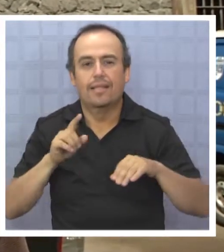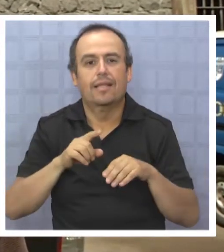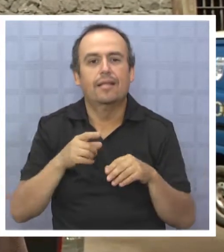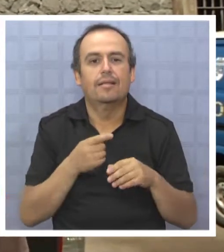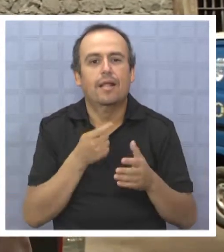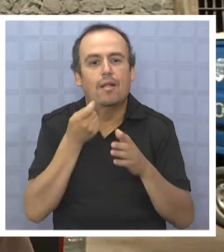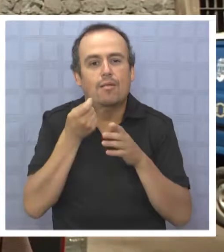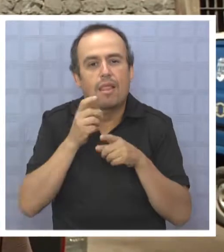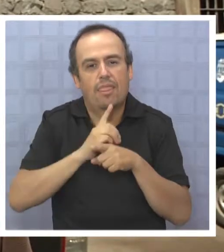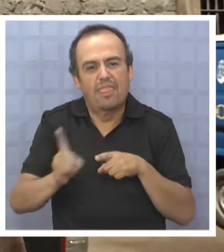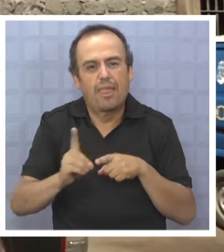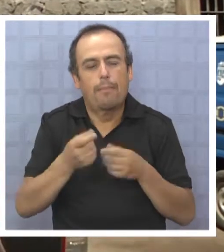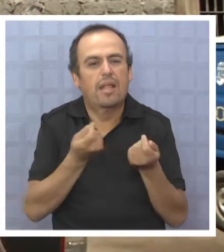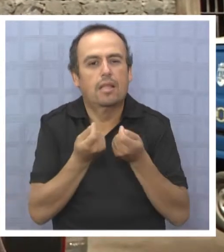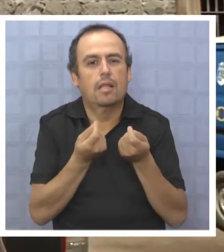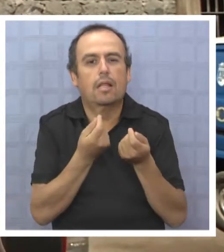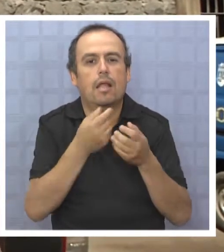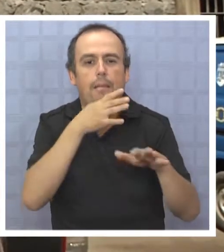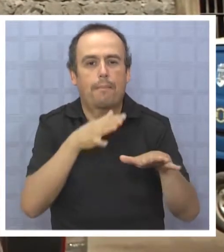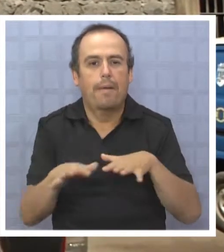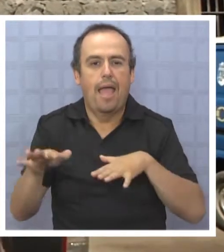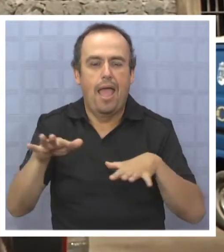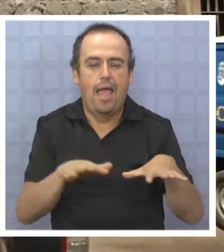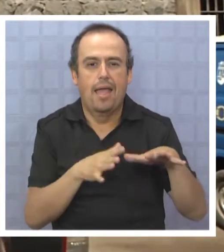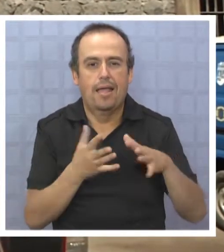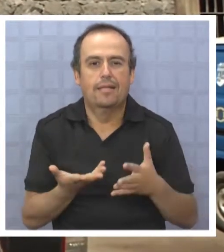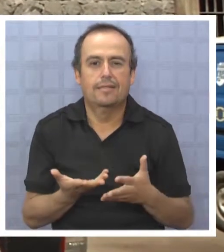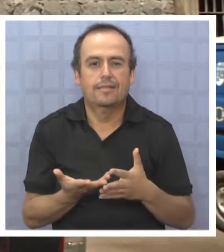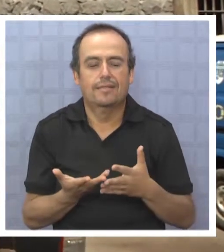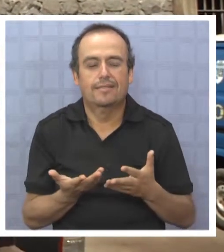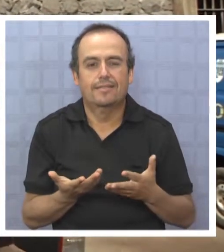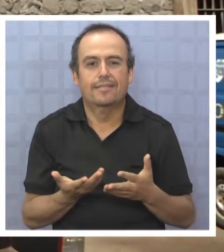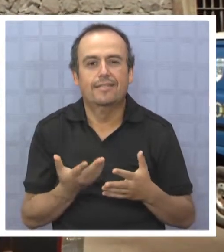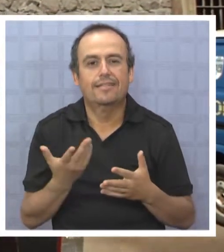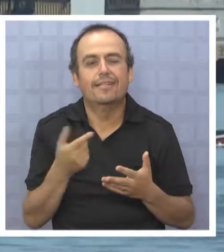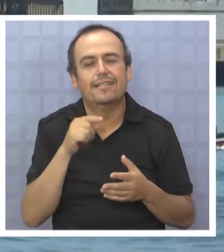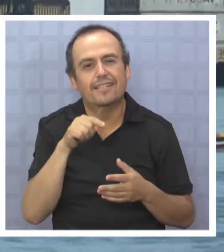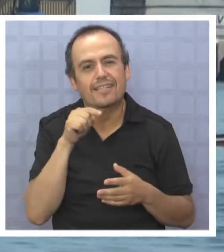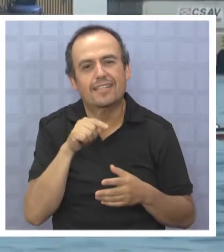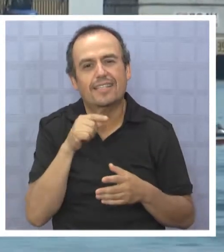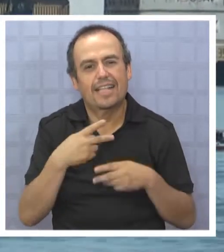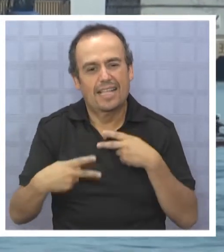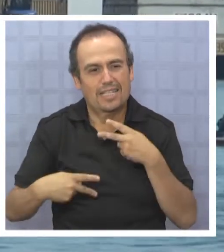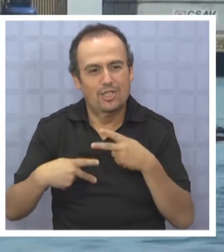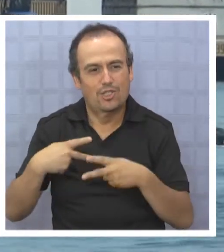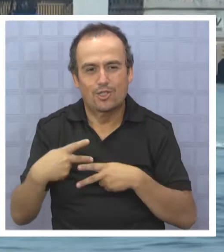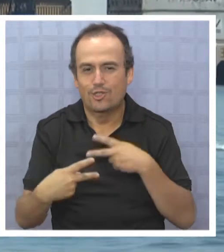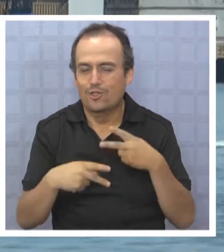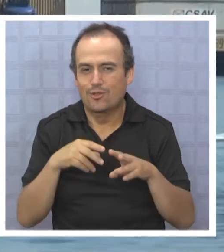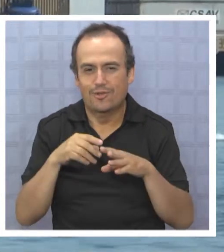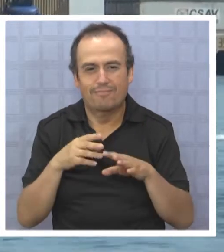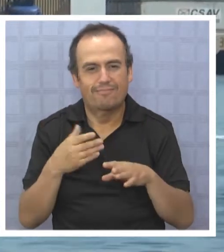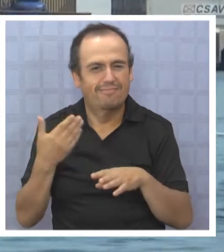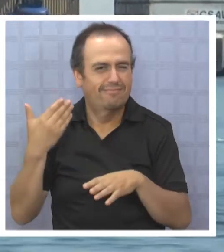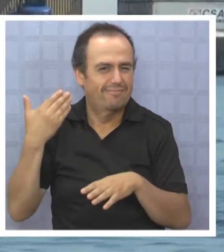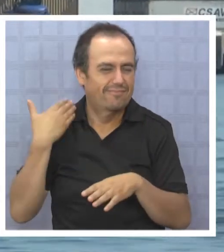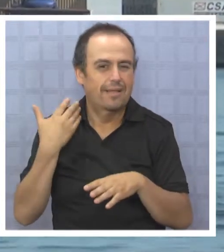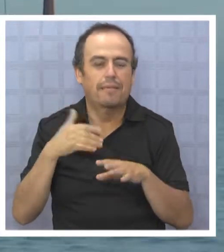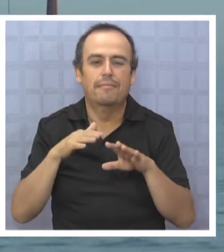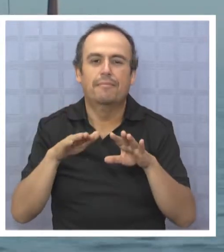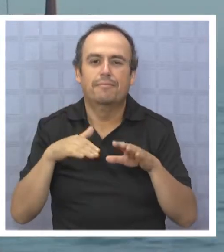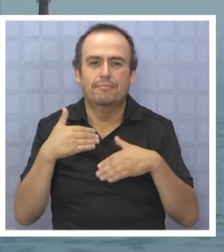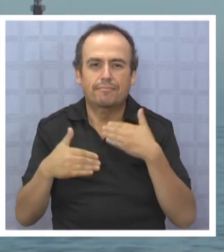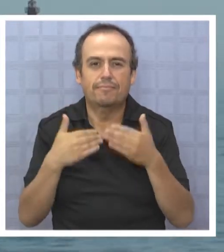cuanto a lo largo de nuestra historia, tanto en los momentos de mejoramiento de las